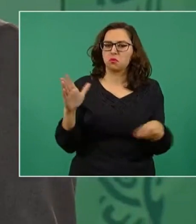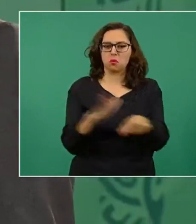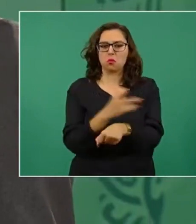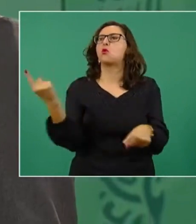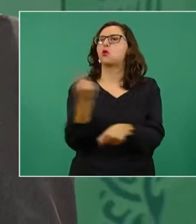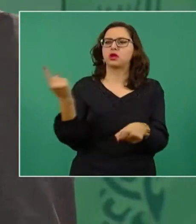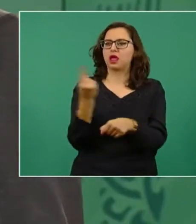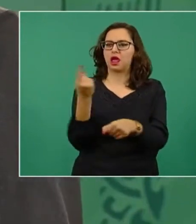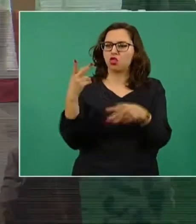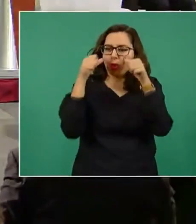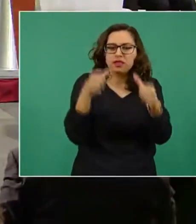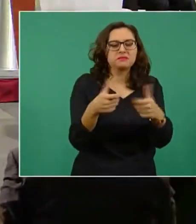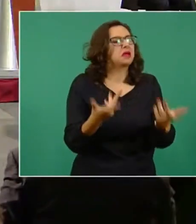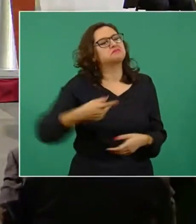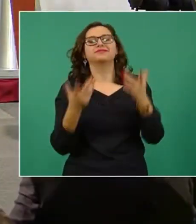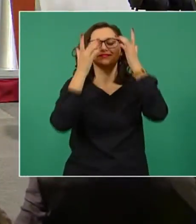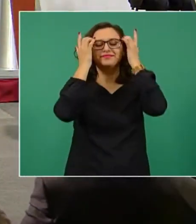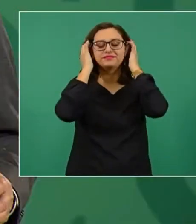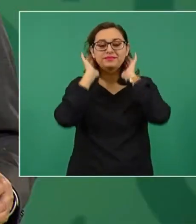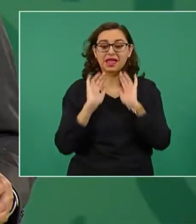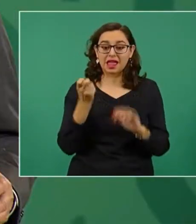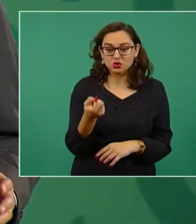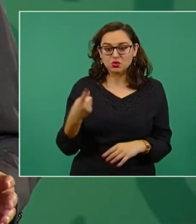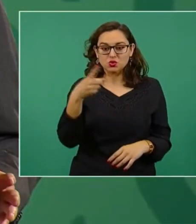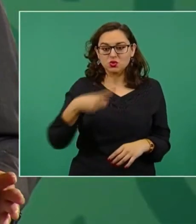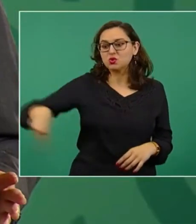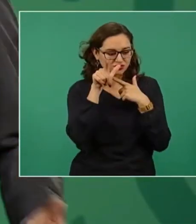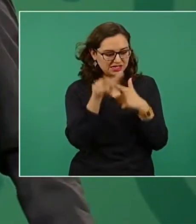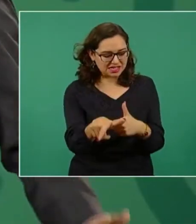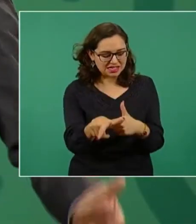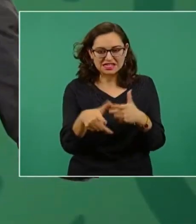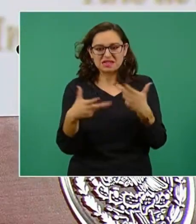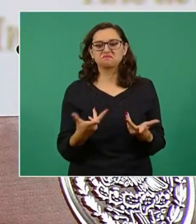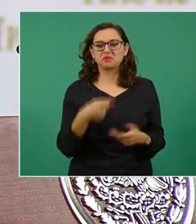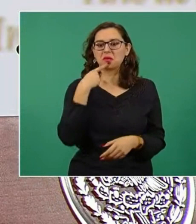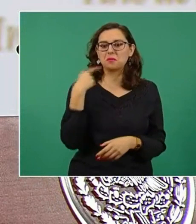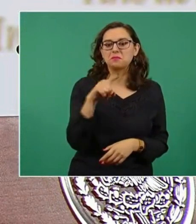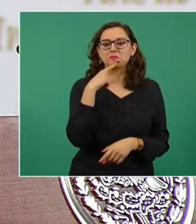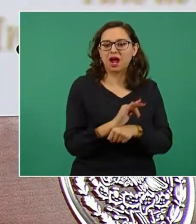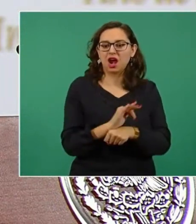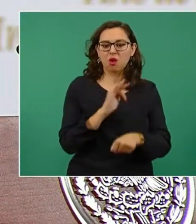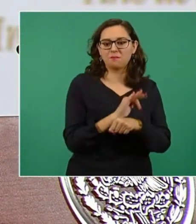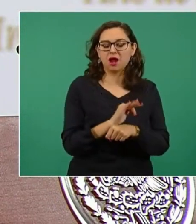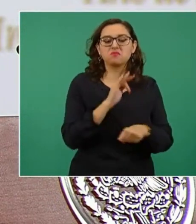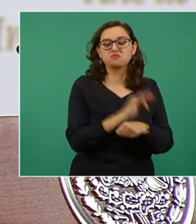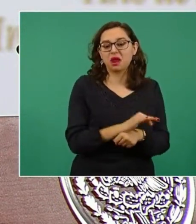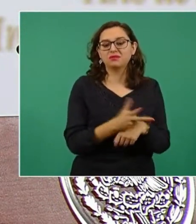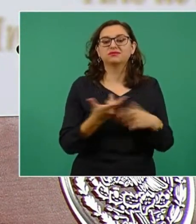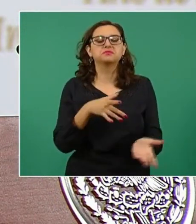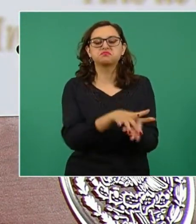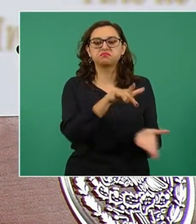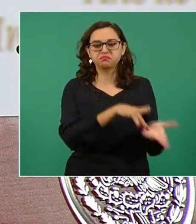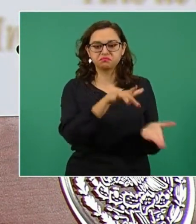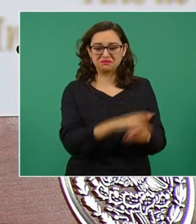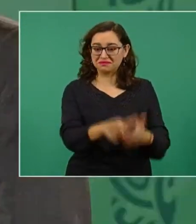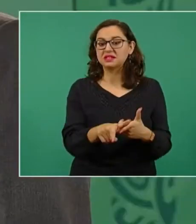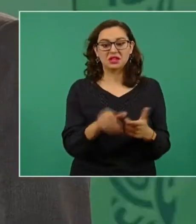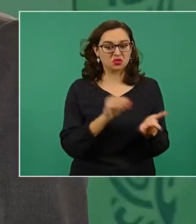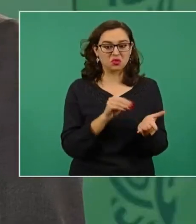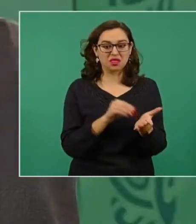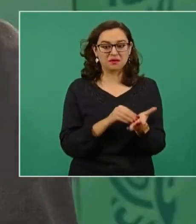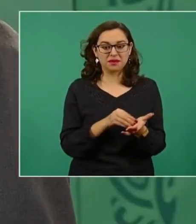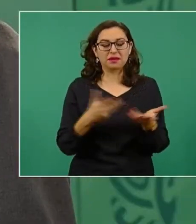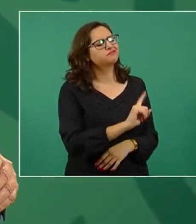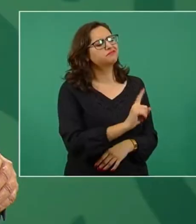con cuidado, porque siguen amparándose, cobijándose en el derecho para